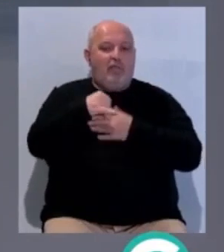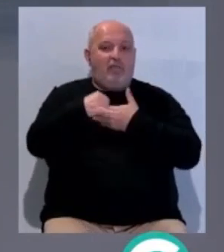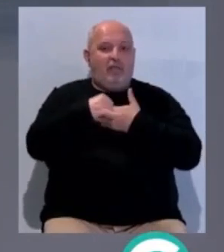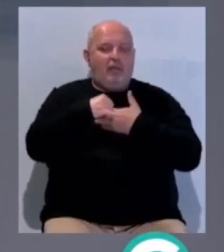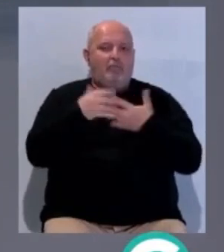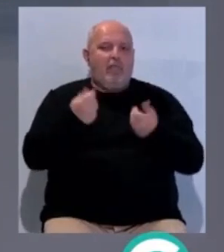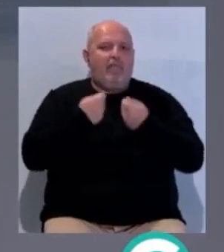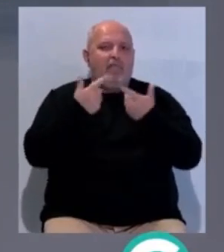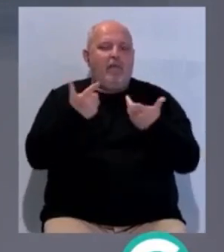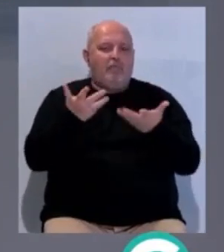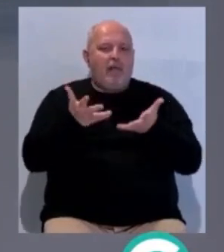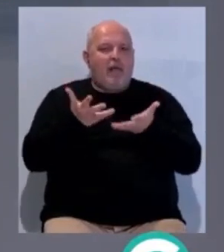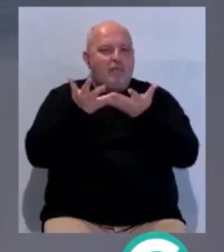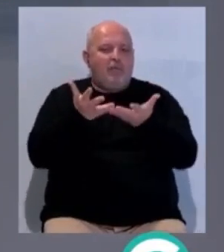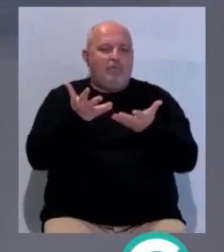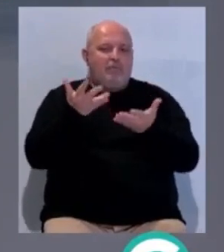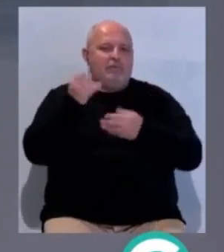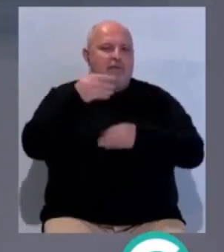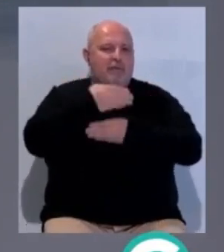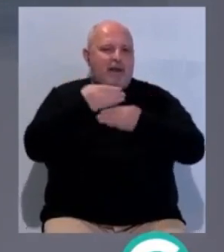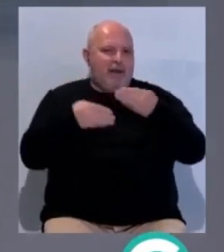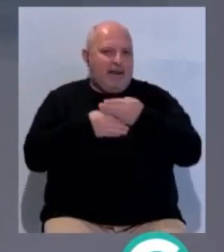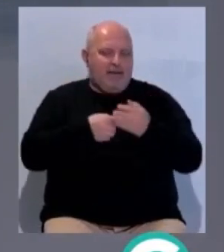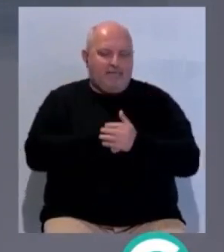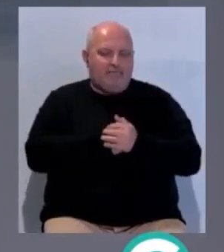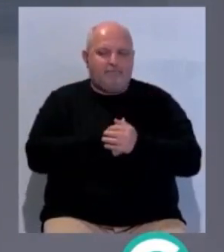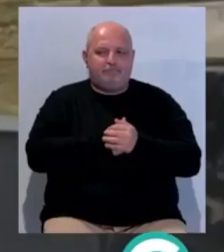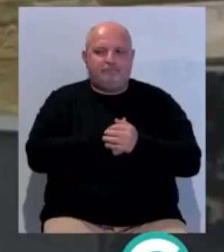para facilitar la accesibilidad sin barreras arquitectónicas.